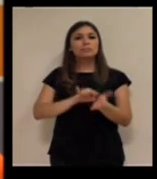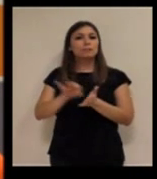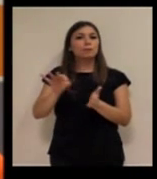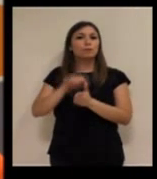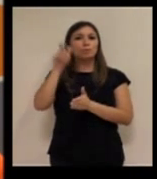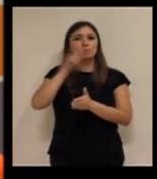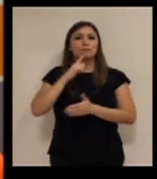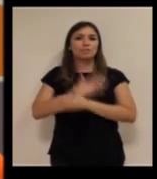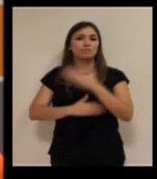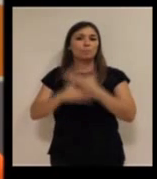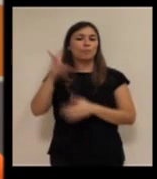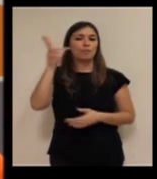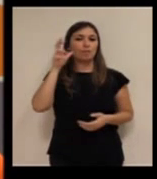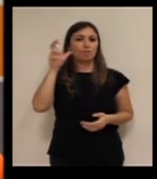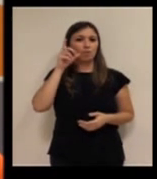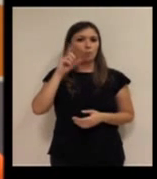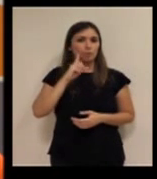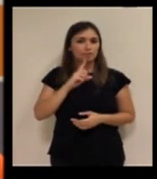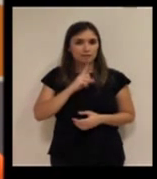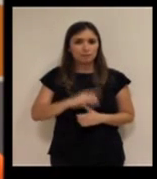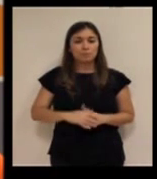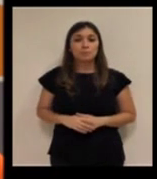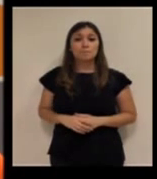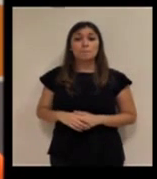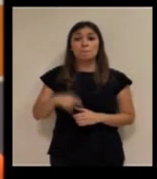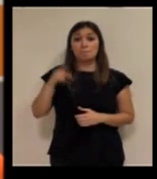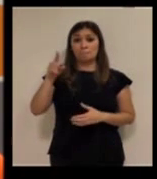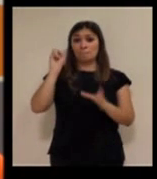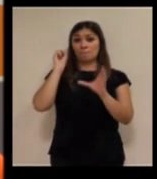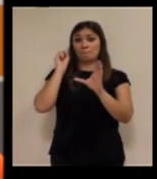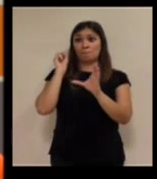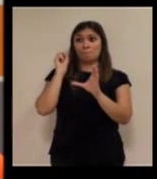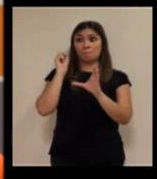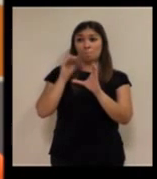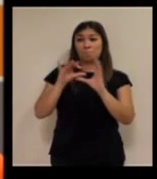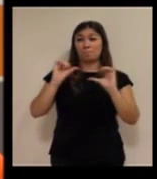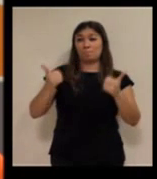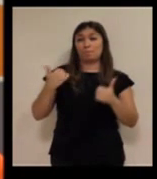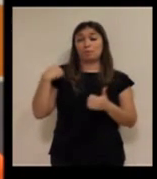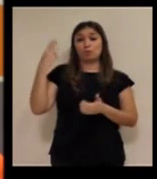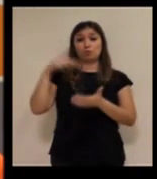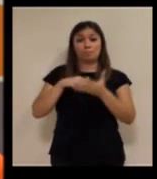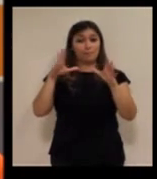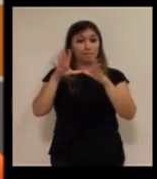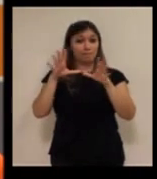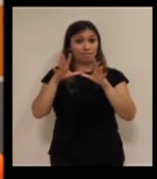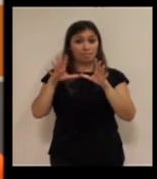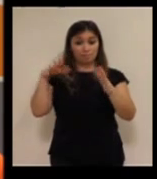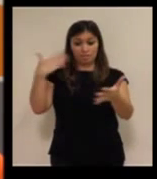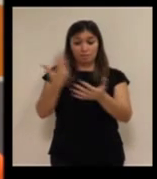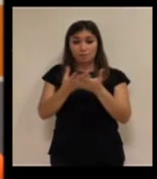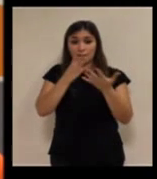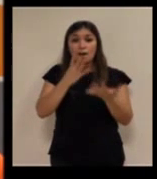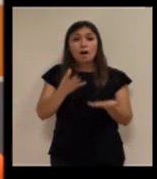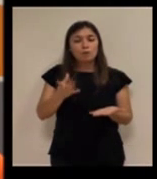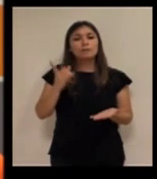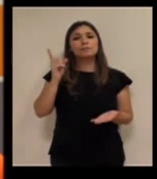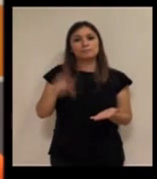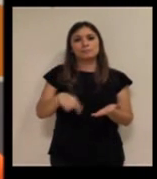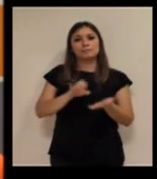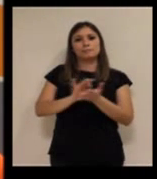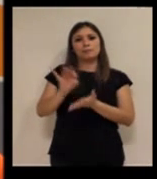orientado a personas con discapacidad auditiva que lo lo tenéis implantado desde el año 2010 y